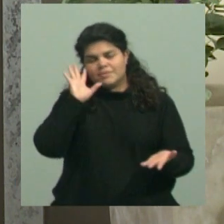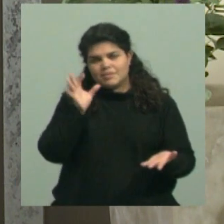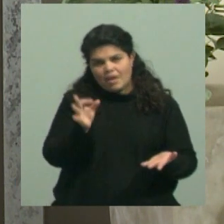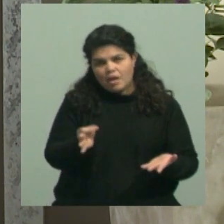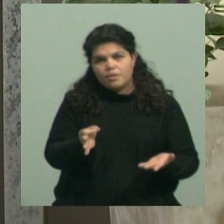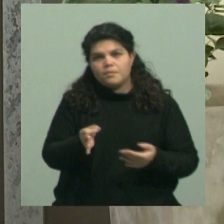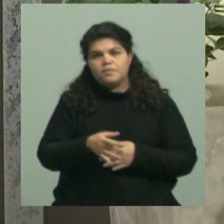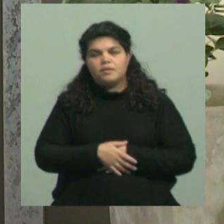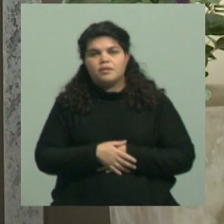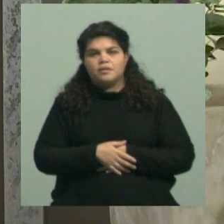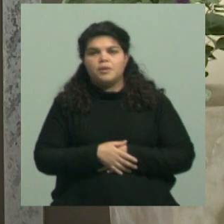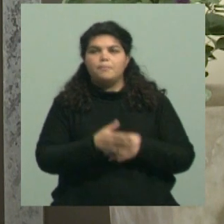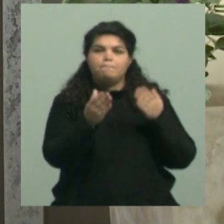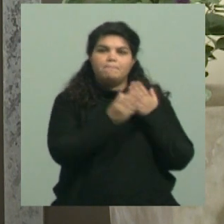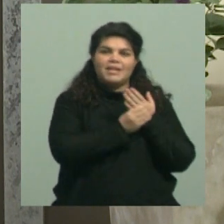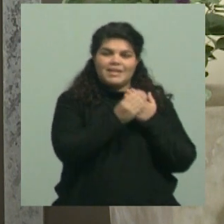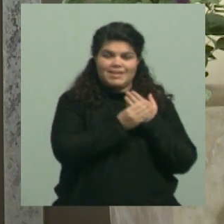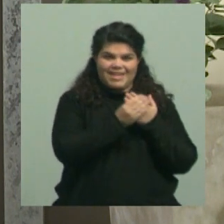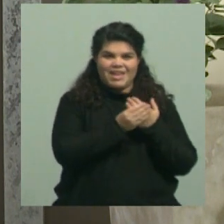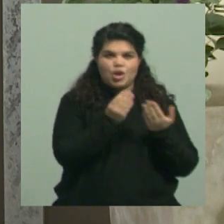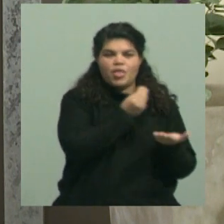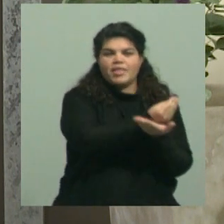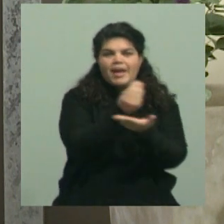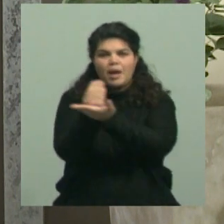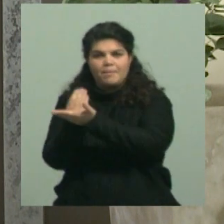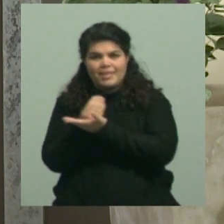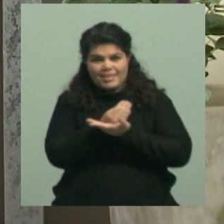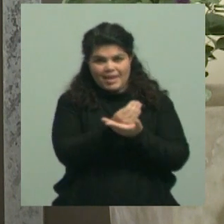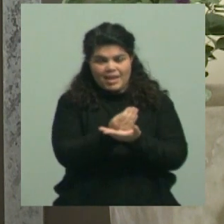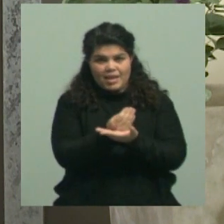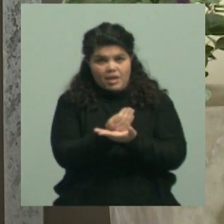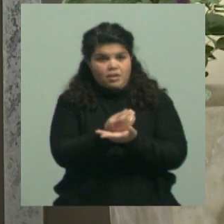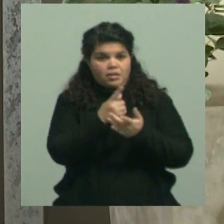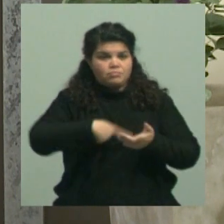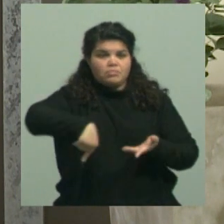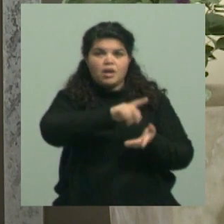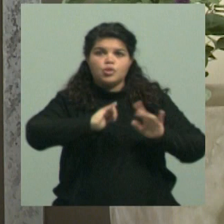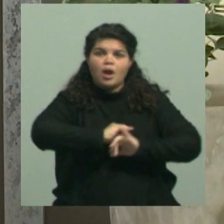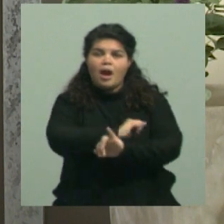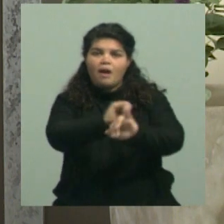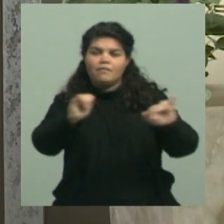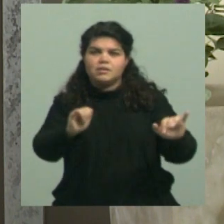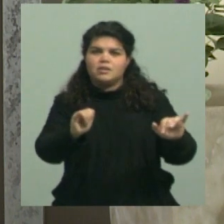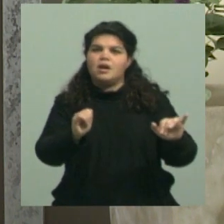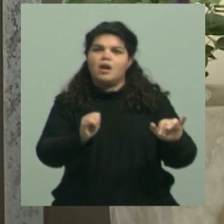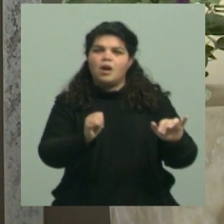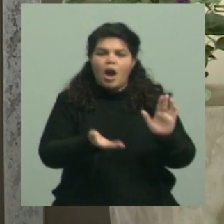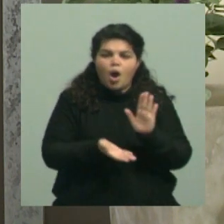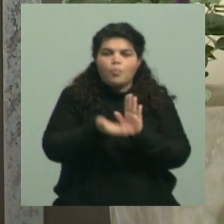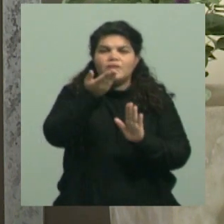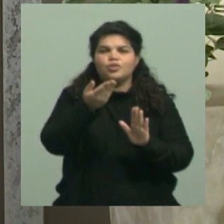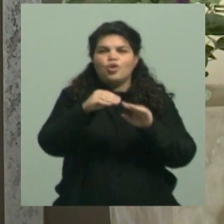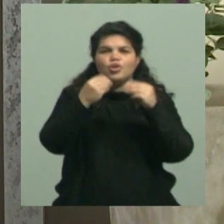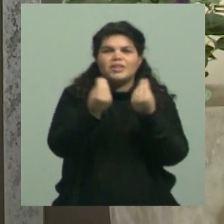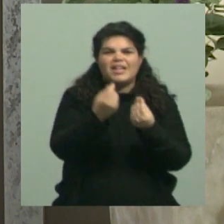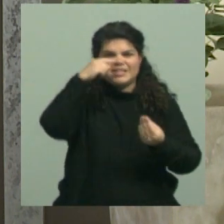dijo el Ministerio de Capital Humano, que el incremento salarial en el año ha sido del 71%,